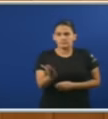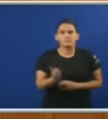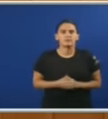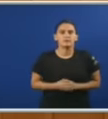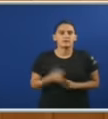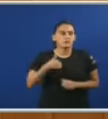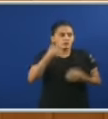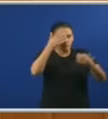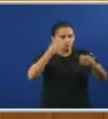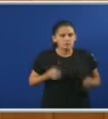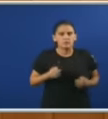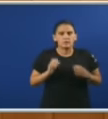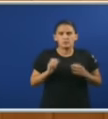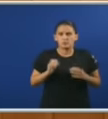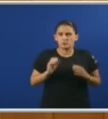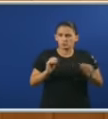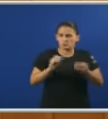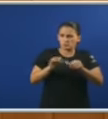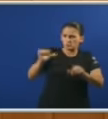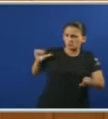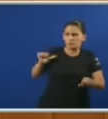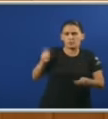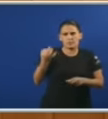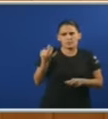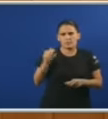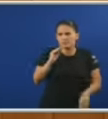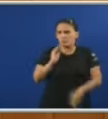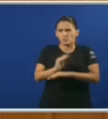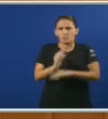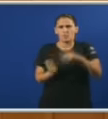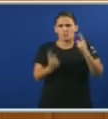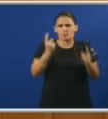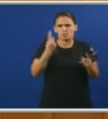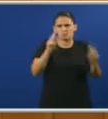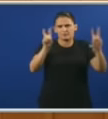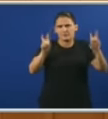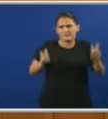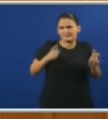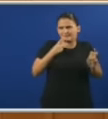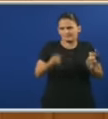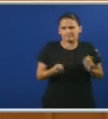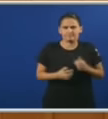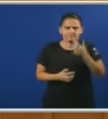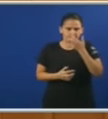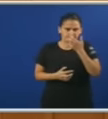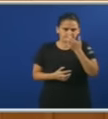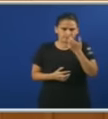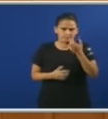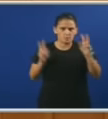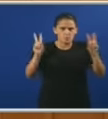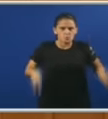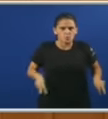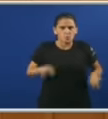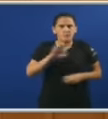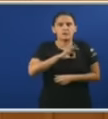Eu creo que Con seu pasado Debería de ter Un pouco De máis cuidado Con certas As cousas Que di Nunca